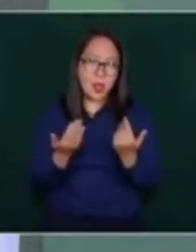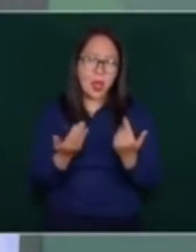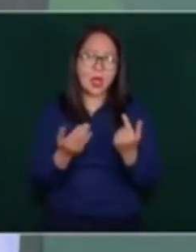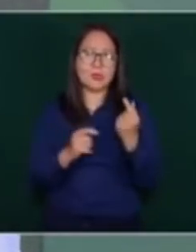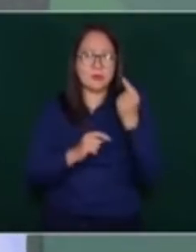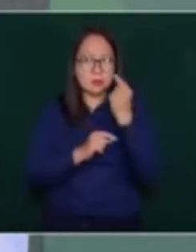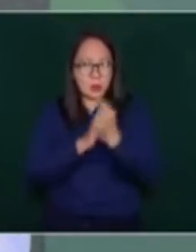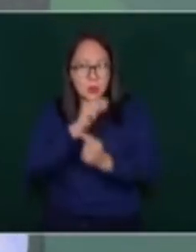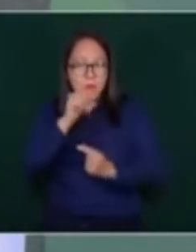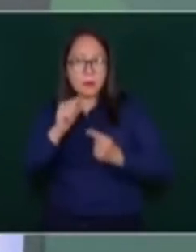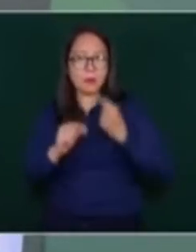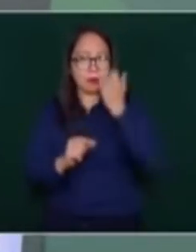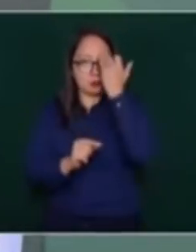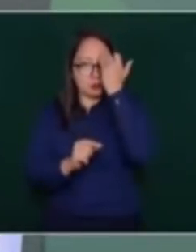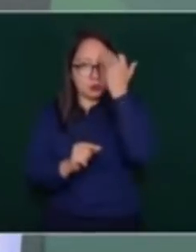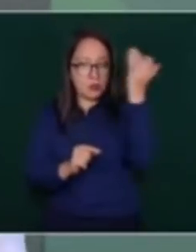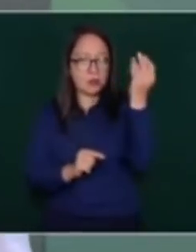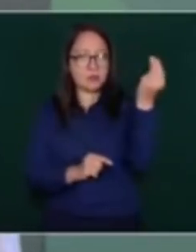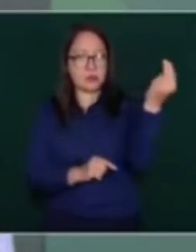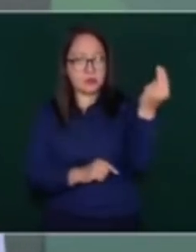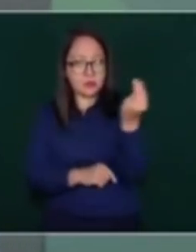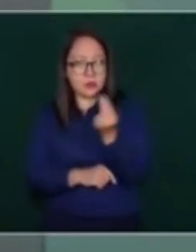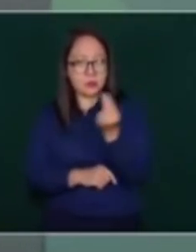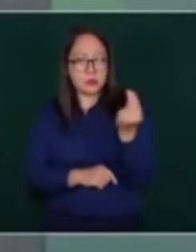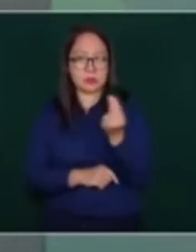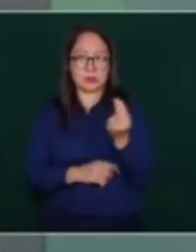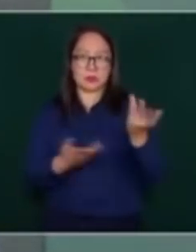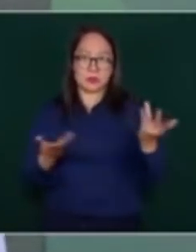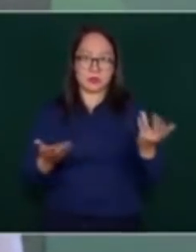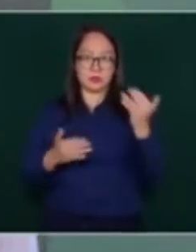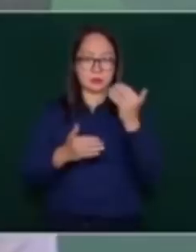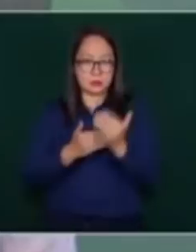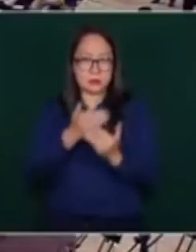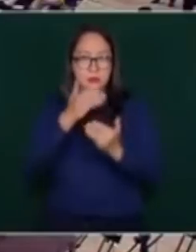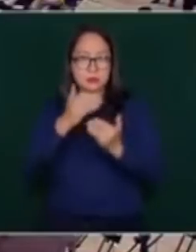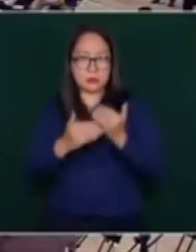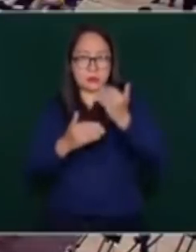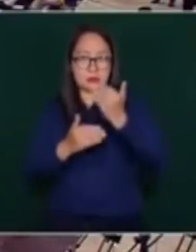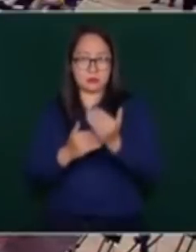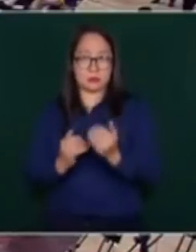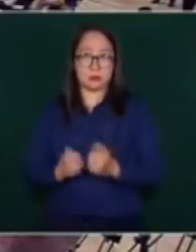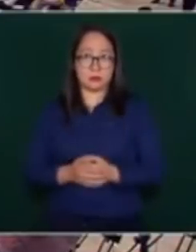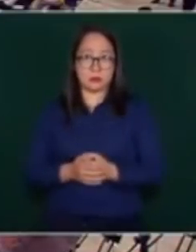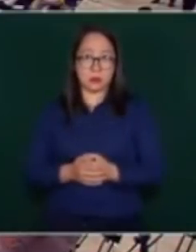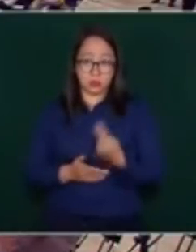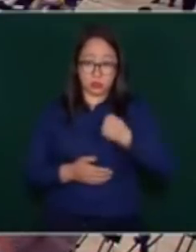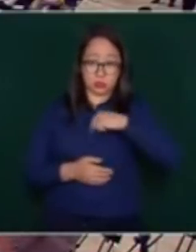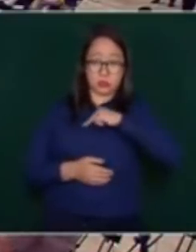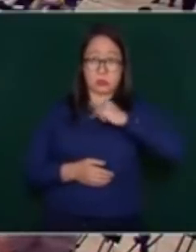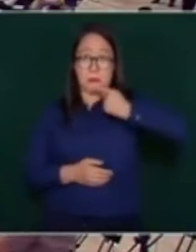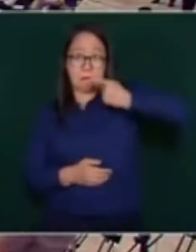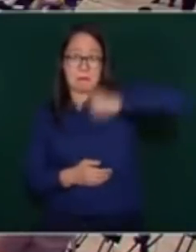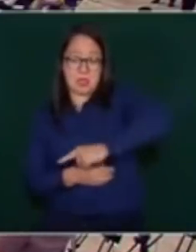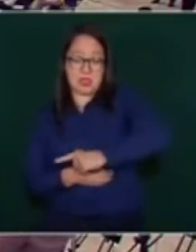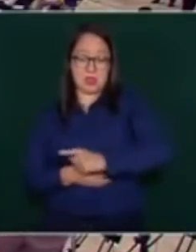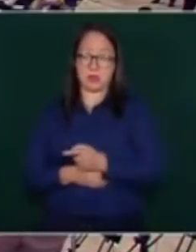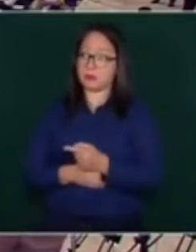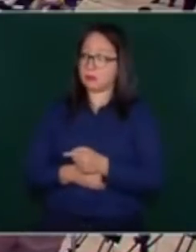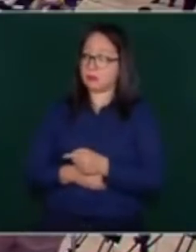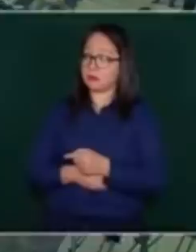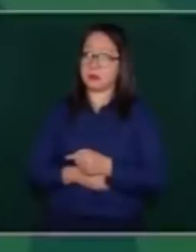lleva tiempo. Además, no queremos imponer nada, queremos convencer,